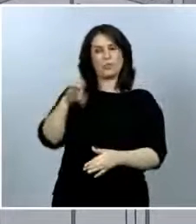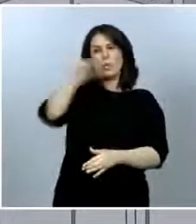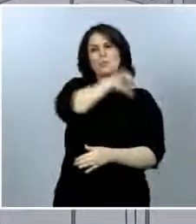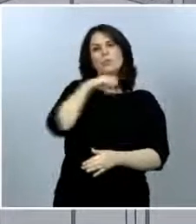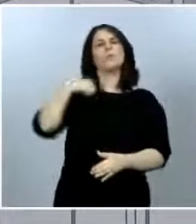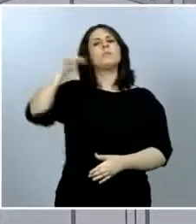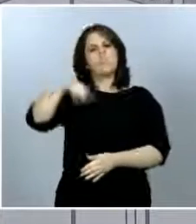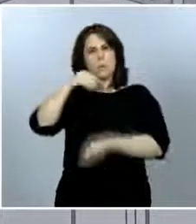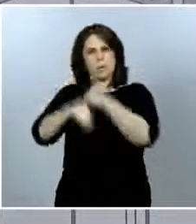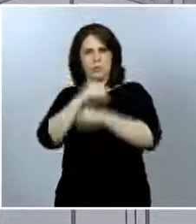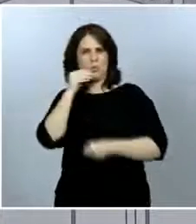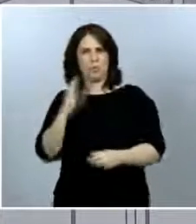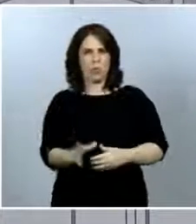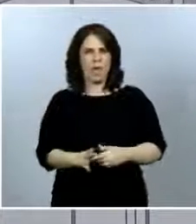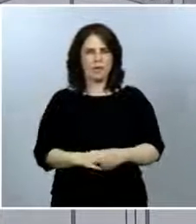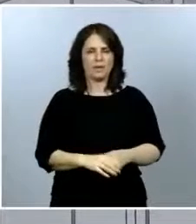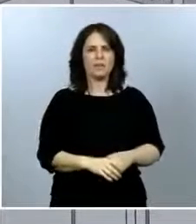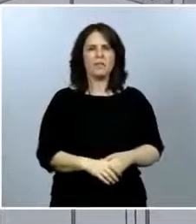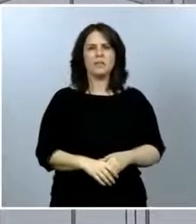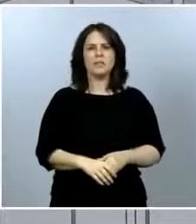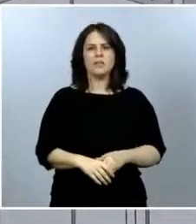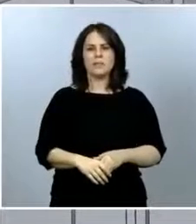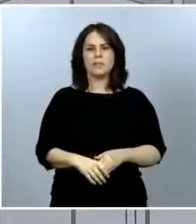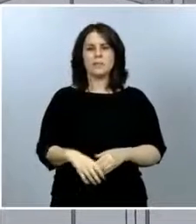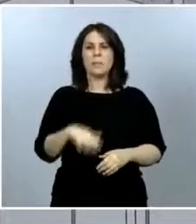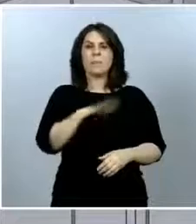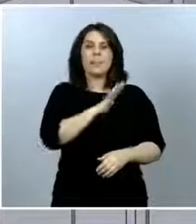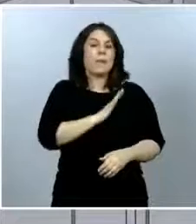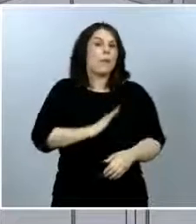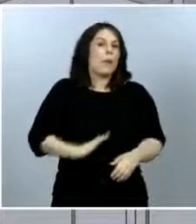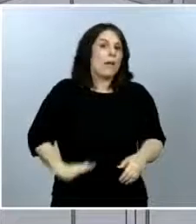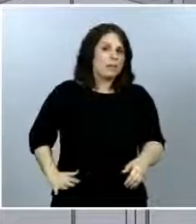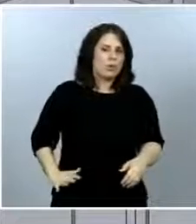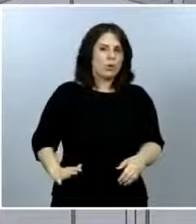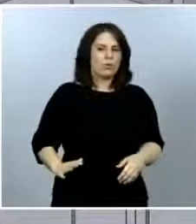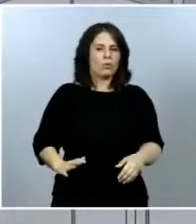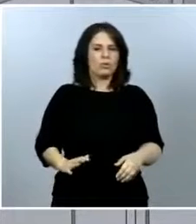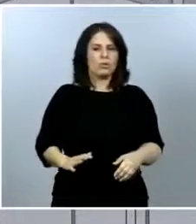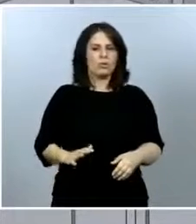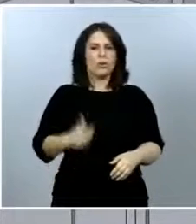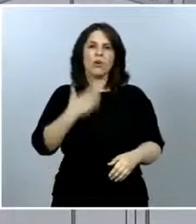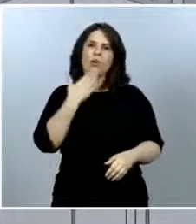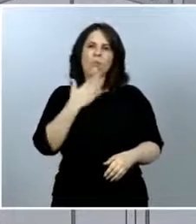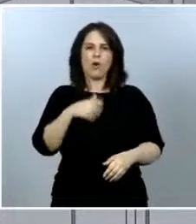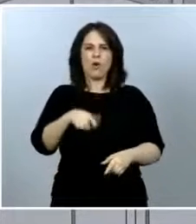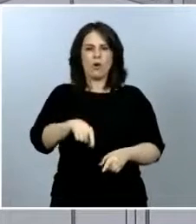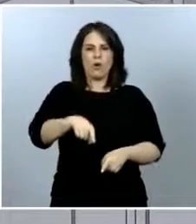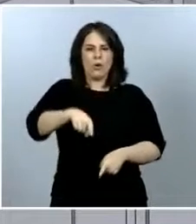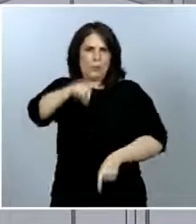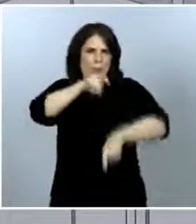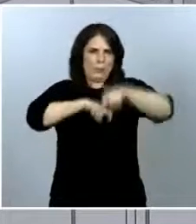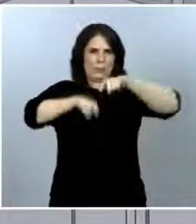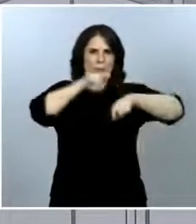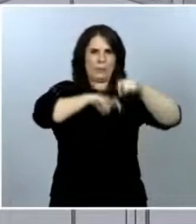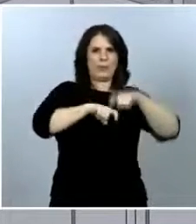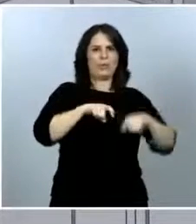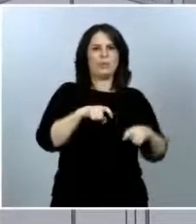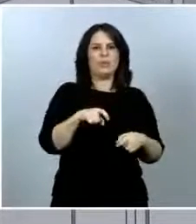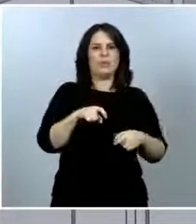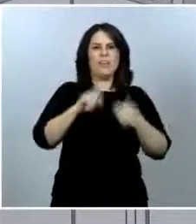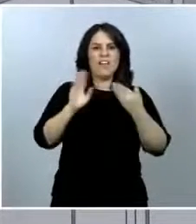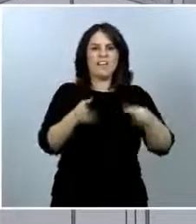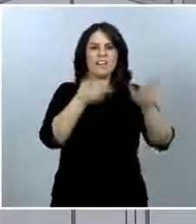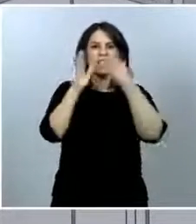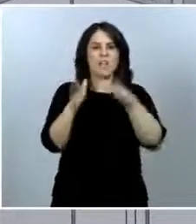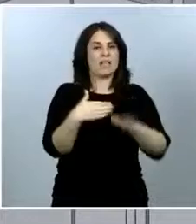No es necesario por el momento dar pasos atrás en el avance de las fases porque las medidas se podido